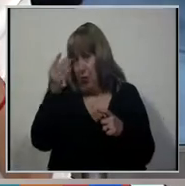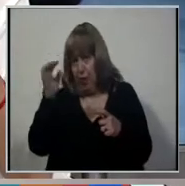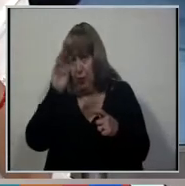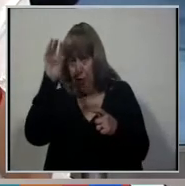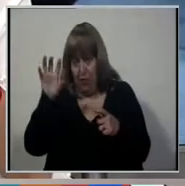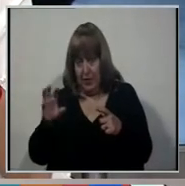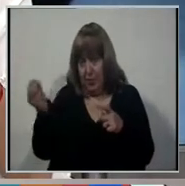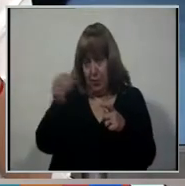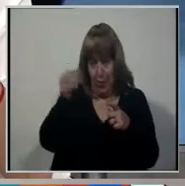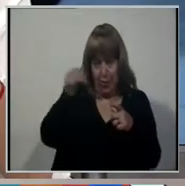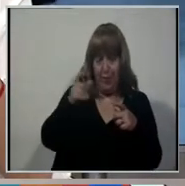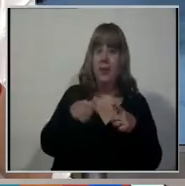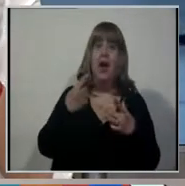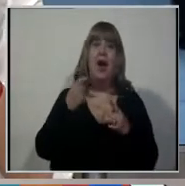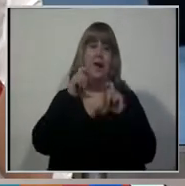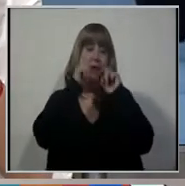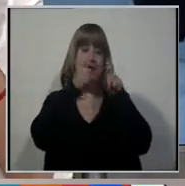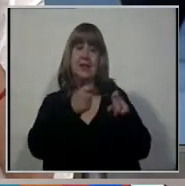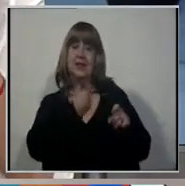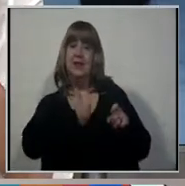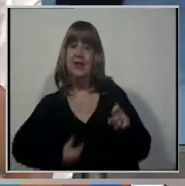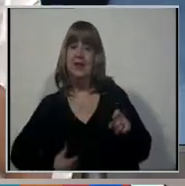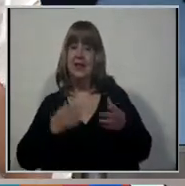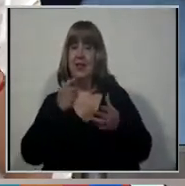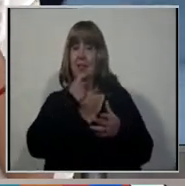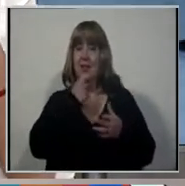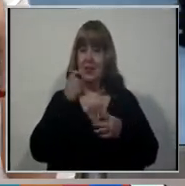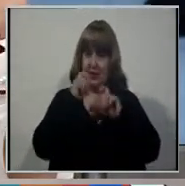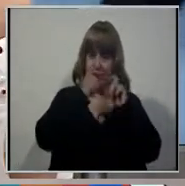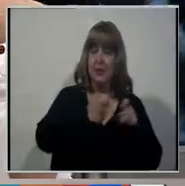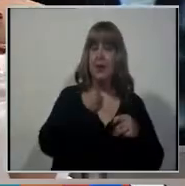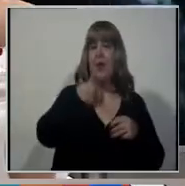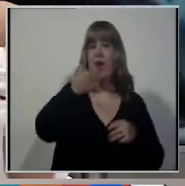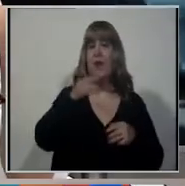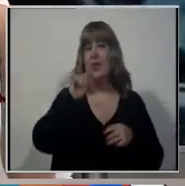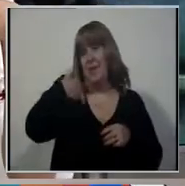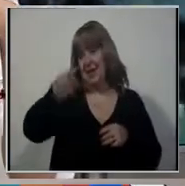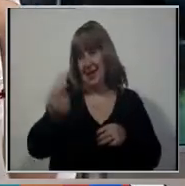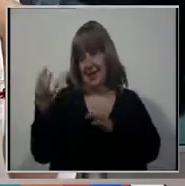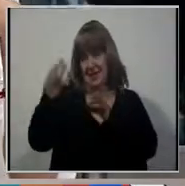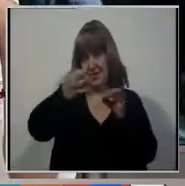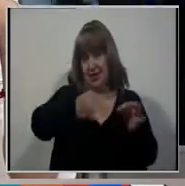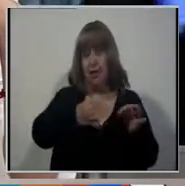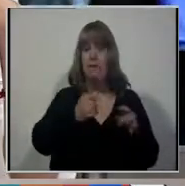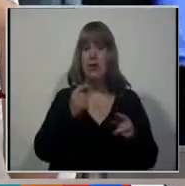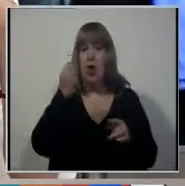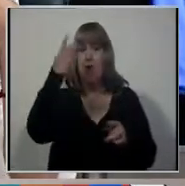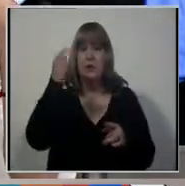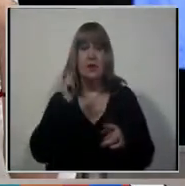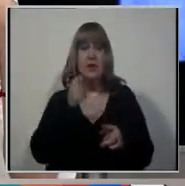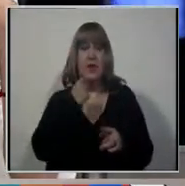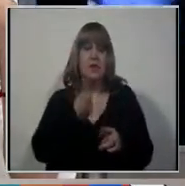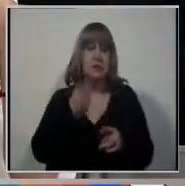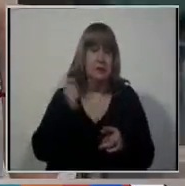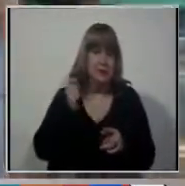El presidente va a visitar nuevamente nuestra provincia, será en el día de mañana. Y la confirmación oficial la hizo un hombre que